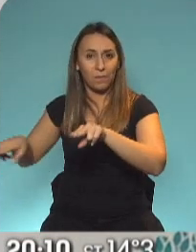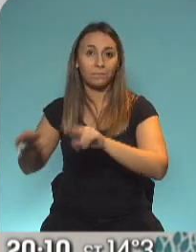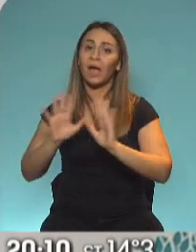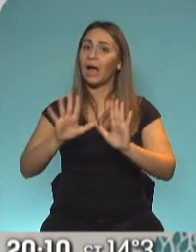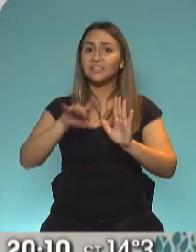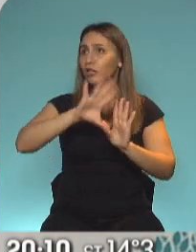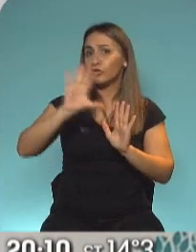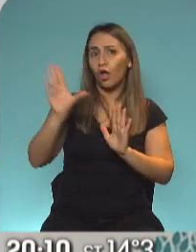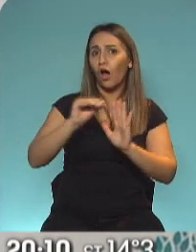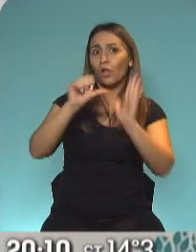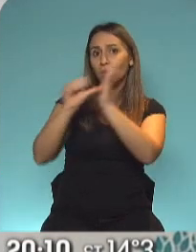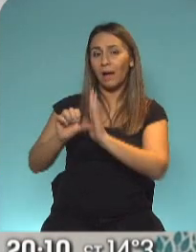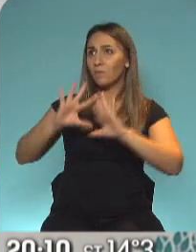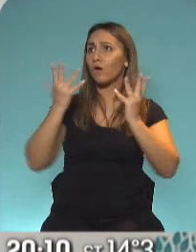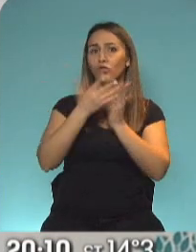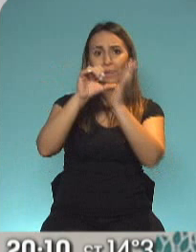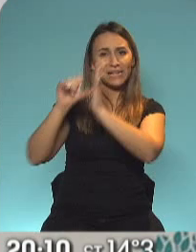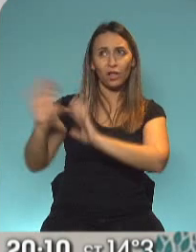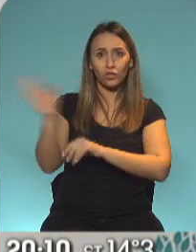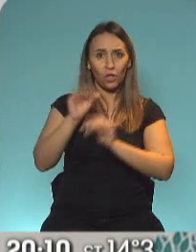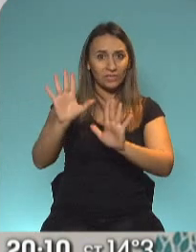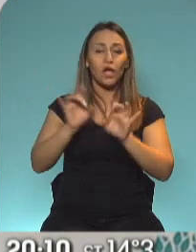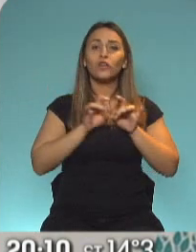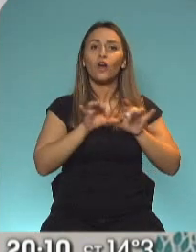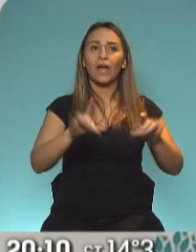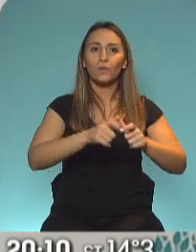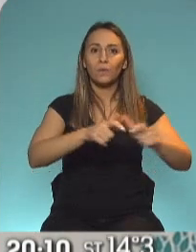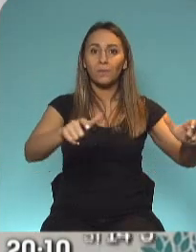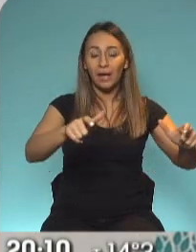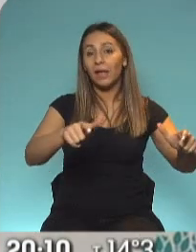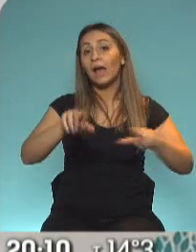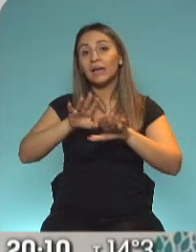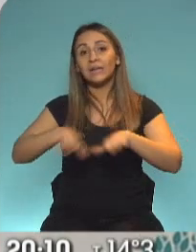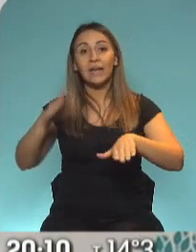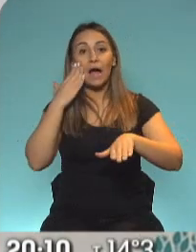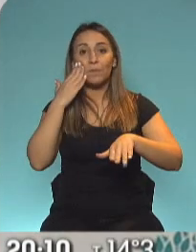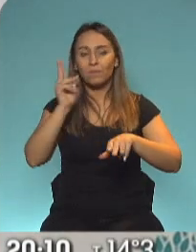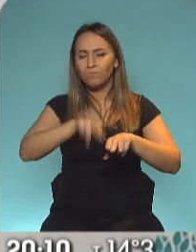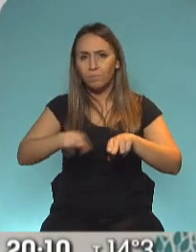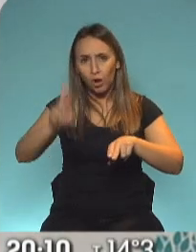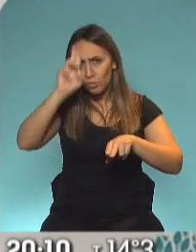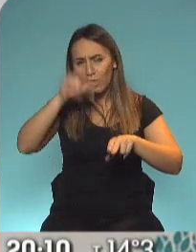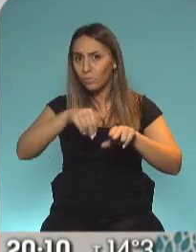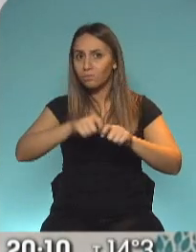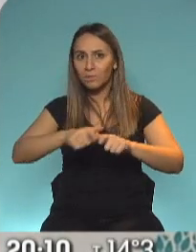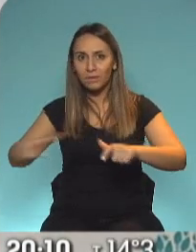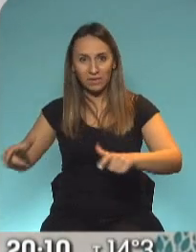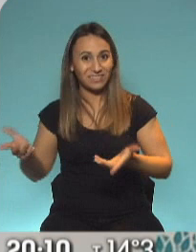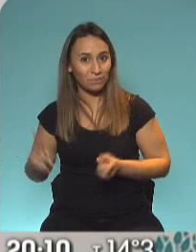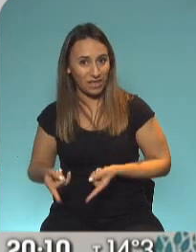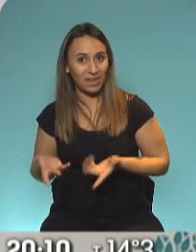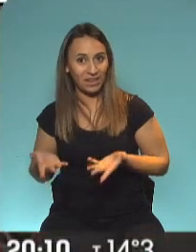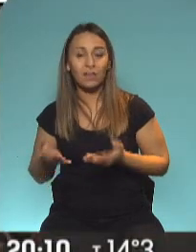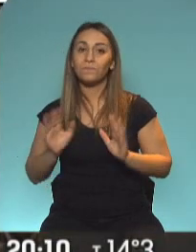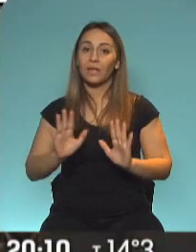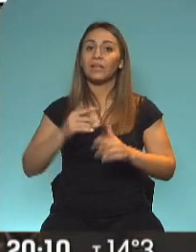países del mundo así, cuando crecen los contagios, crece la ocupación de camas y eso va generando que con el paso